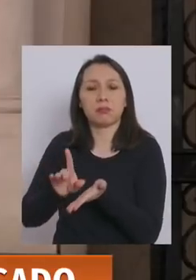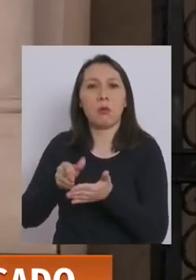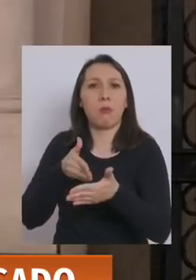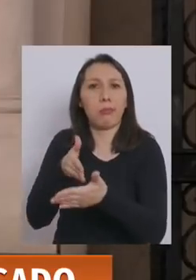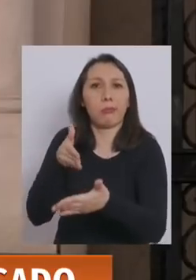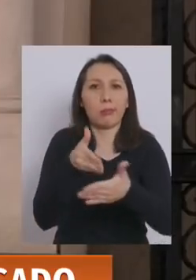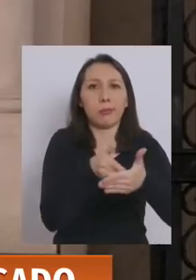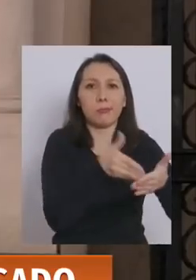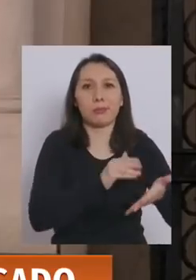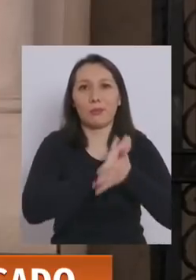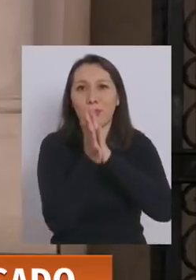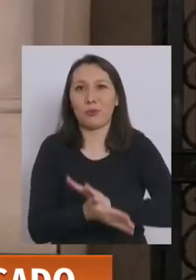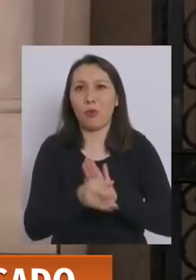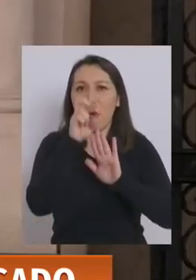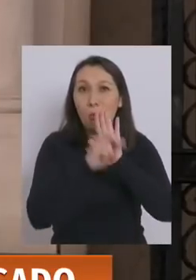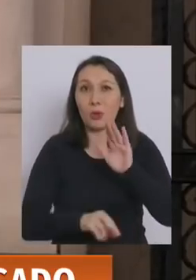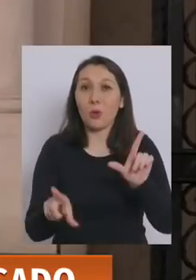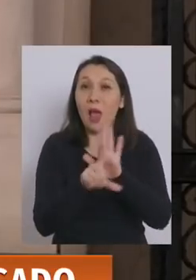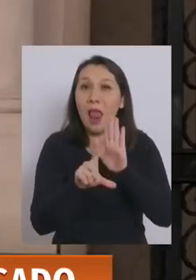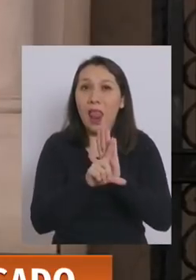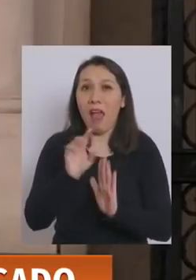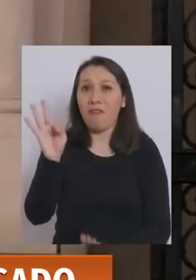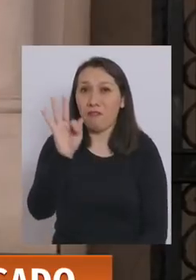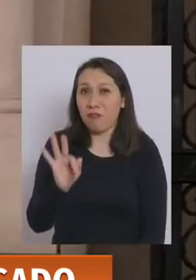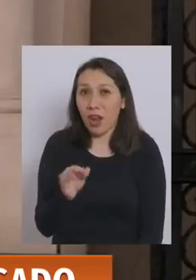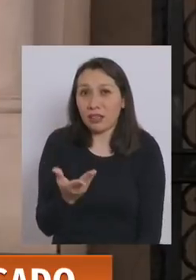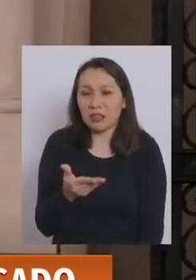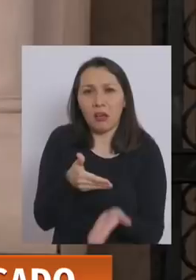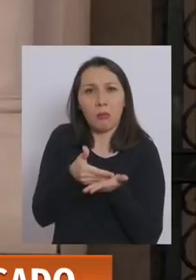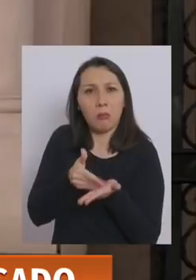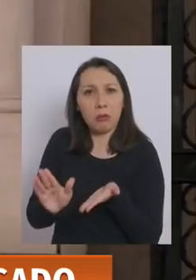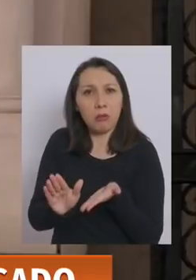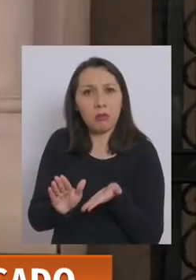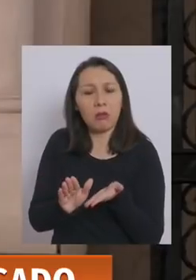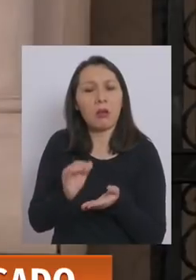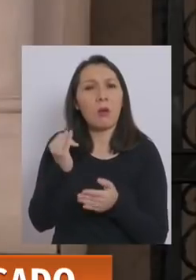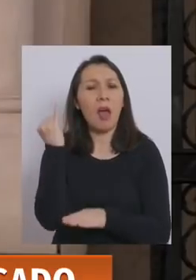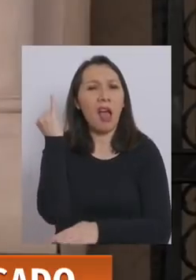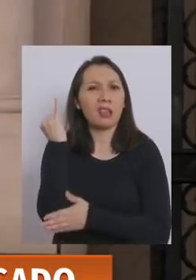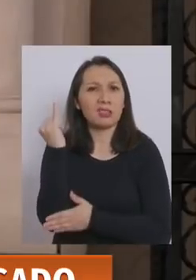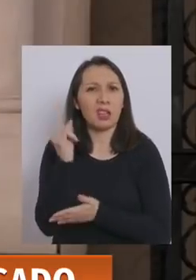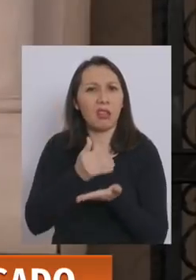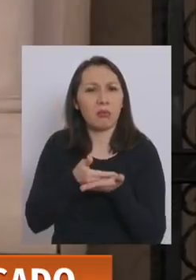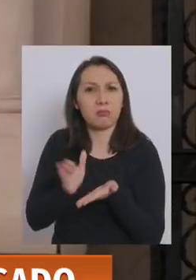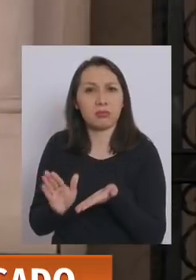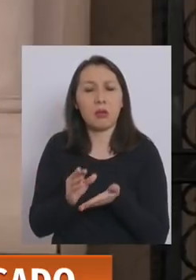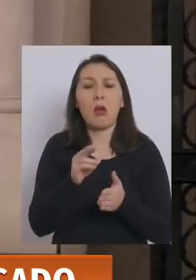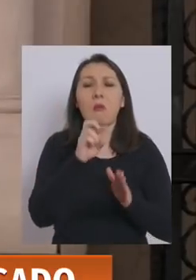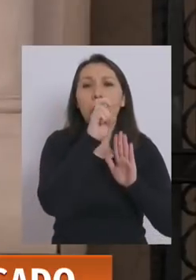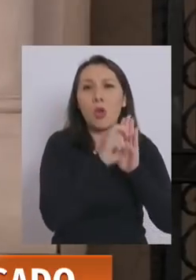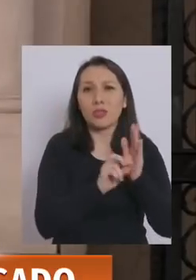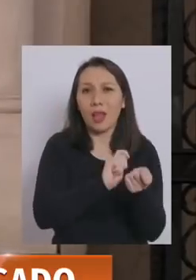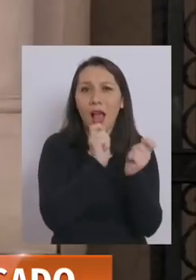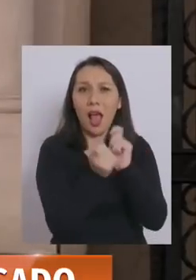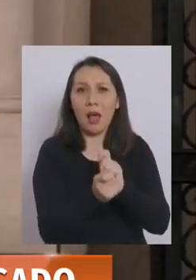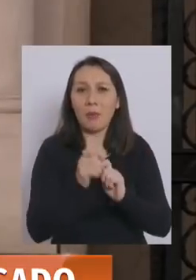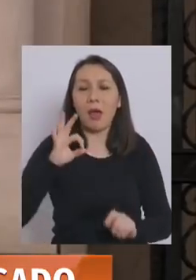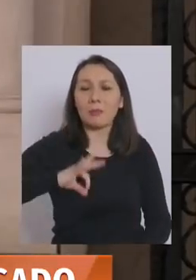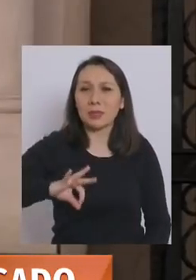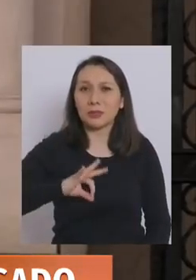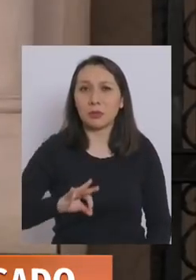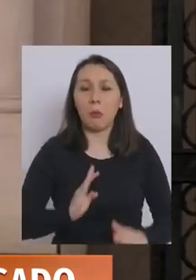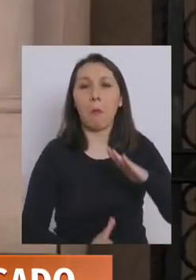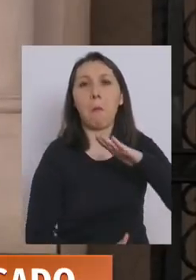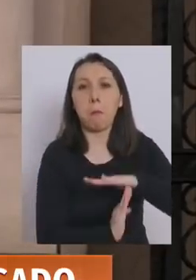bloquean todo. Proyectos como la ley de FONASA, rechazada por la izquierda en el Congreso. Proyectos como la reforma a las pensiones,